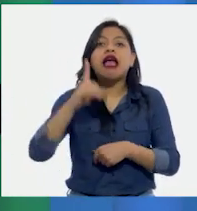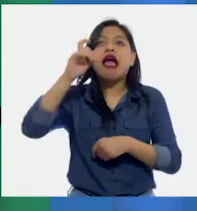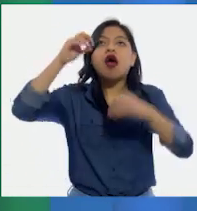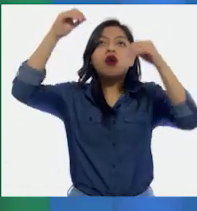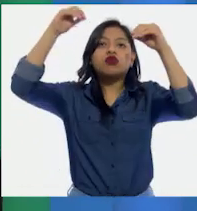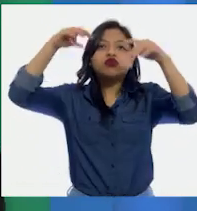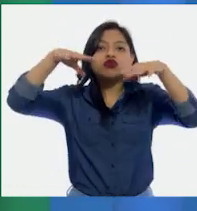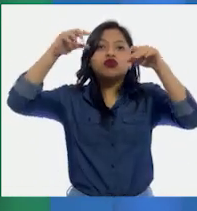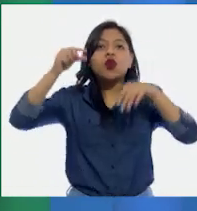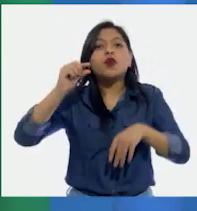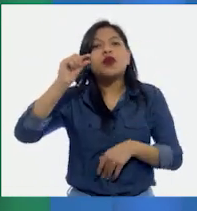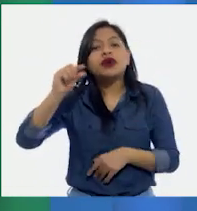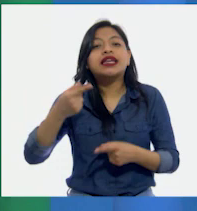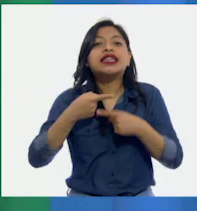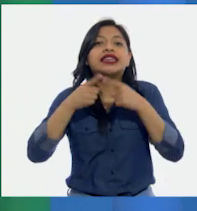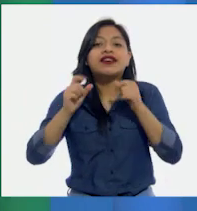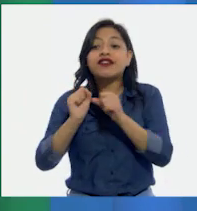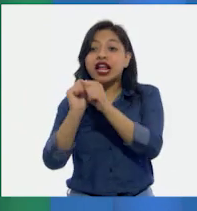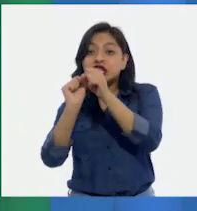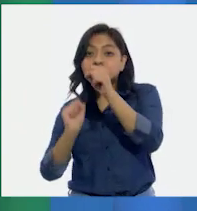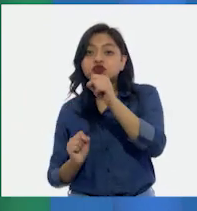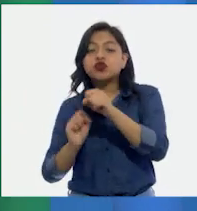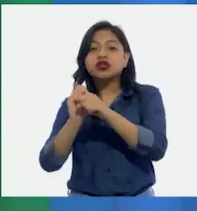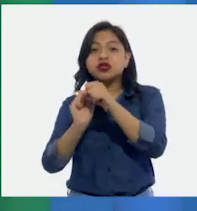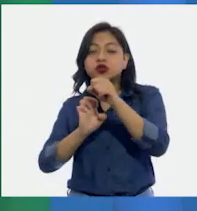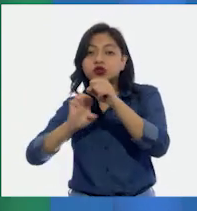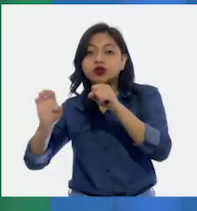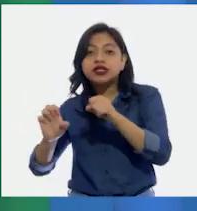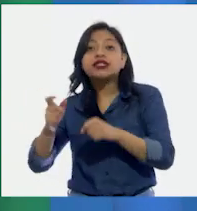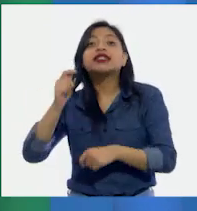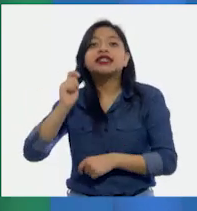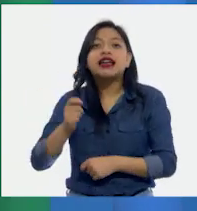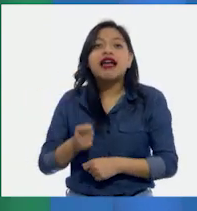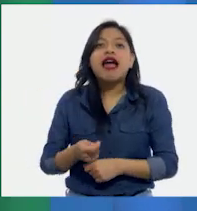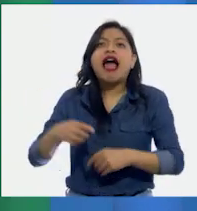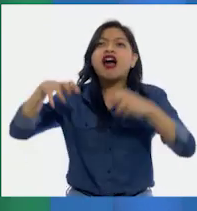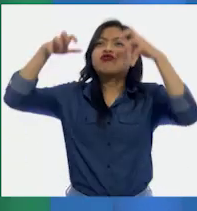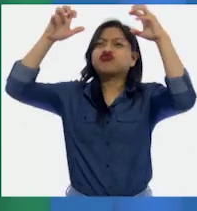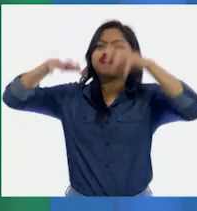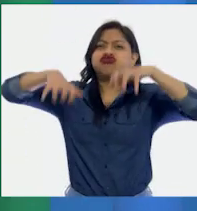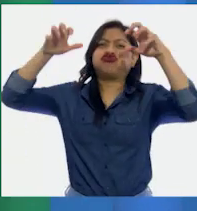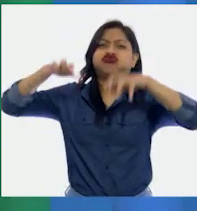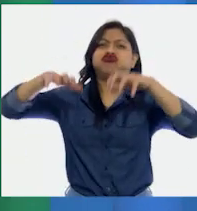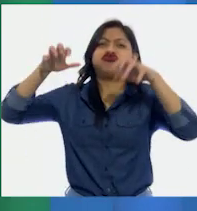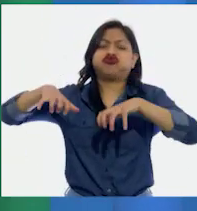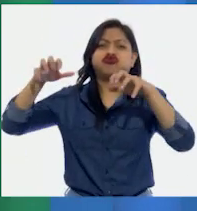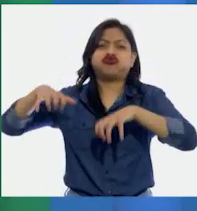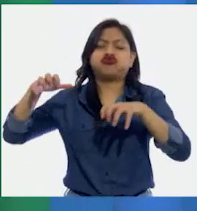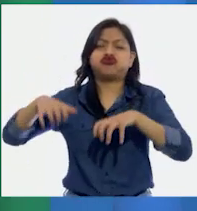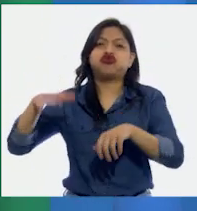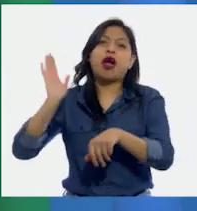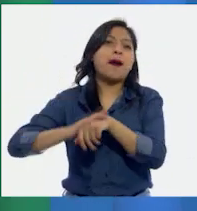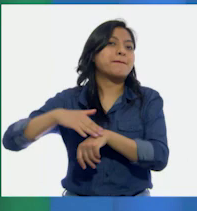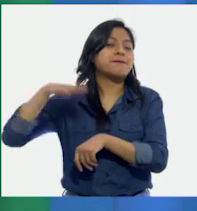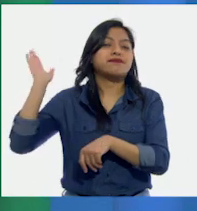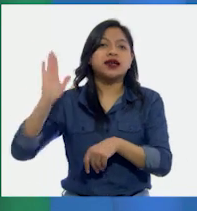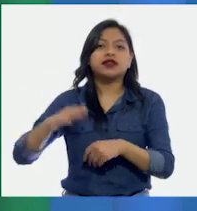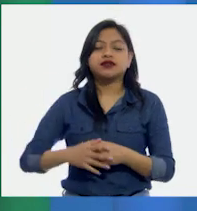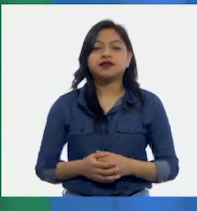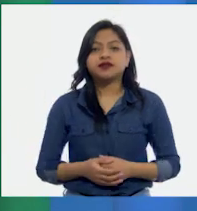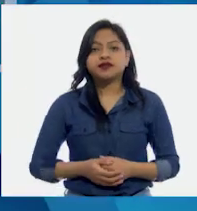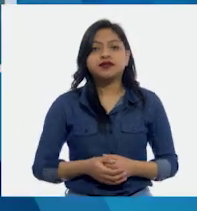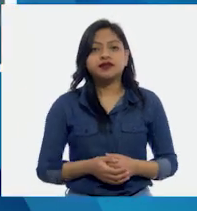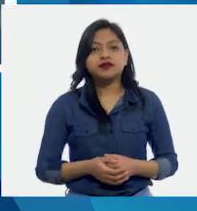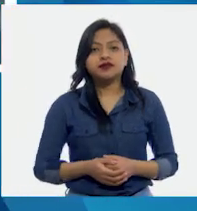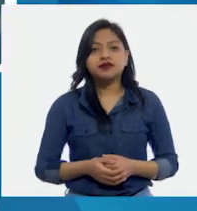mientras que los estados del sur y sureste reciben casi la mitad del agua de lluvia que cae en el territorio nacional.